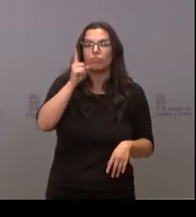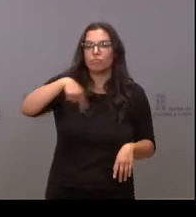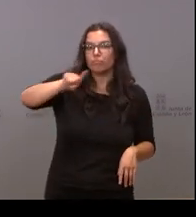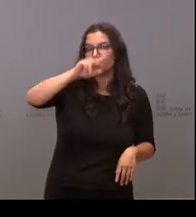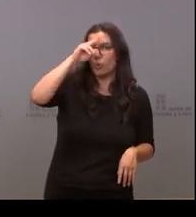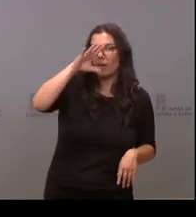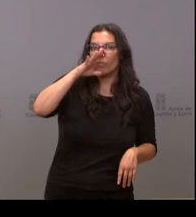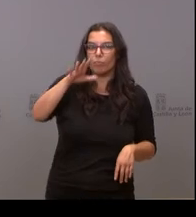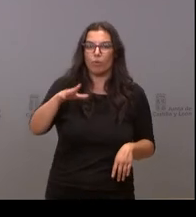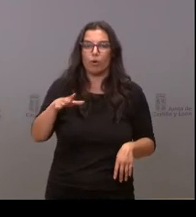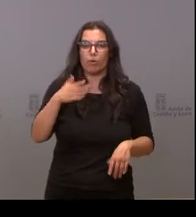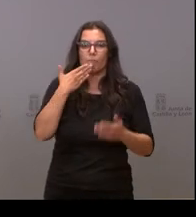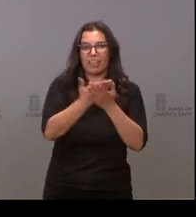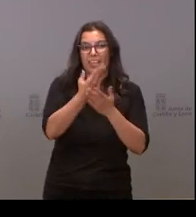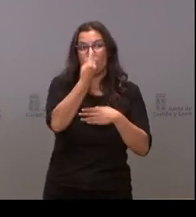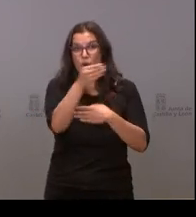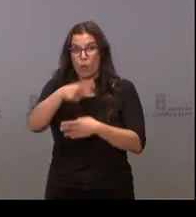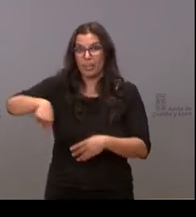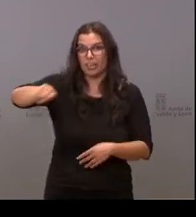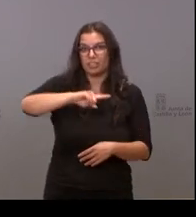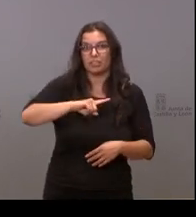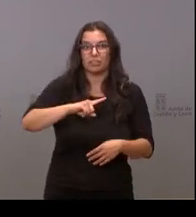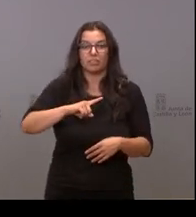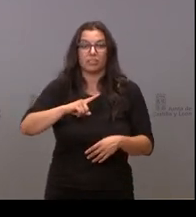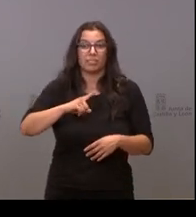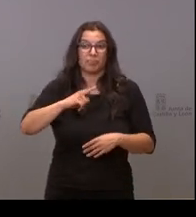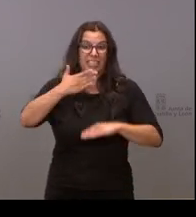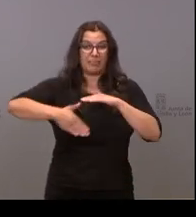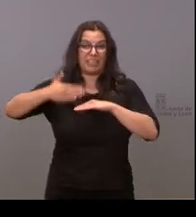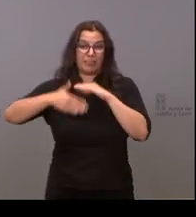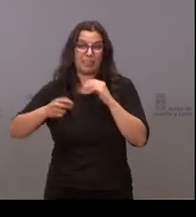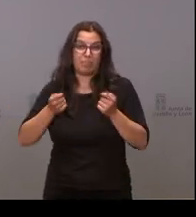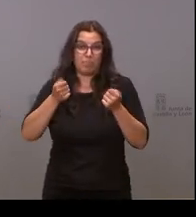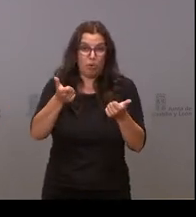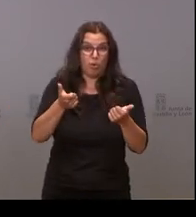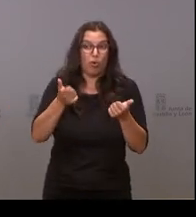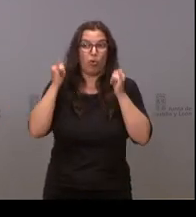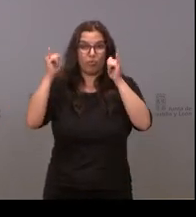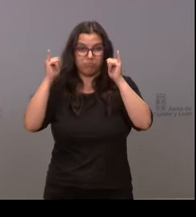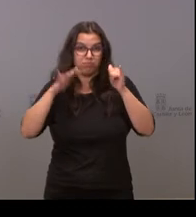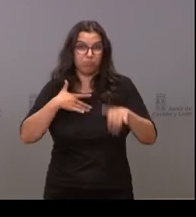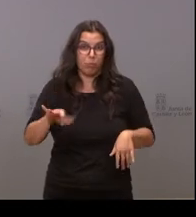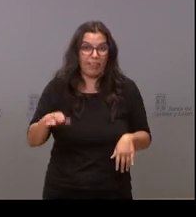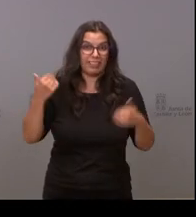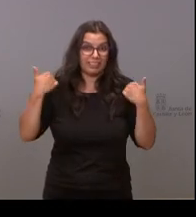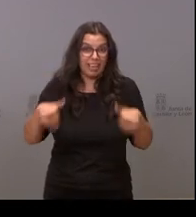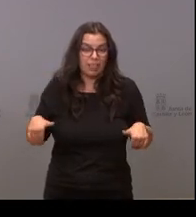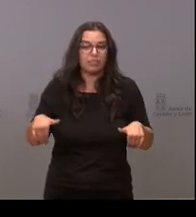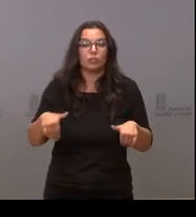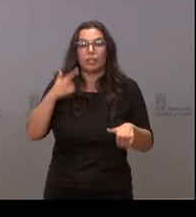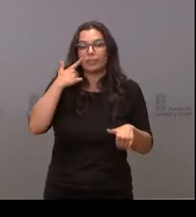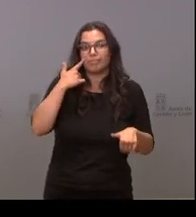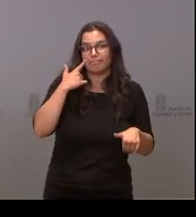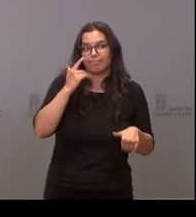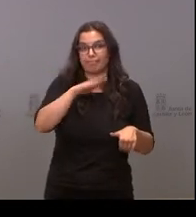cuál es el llamamiento, sobre todo, a la gente más joven, ahora que hay pocas limitaciones en cuanto a luz y nocturno, para estos días de